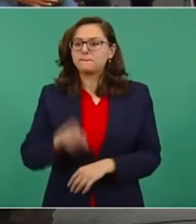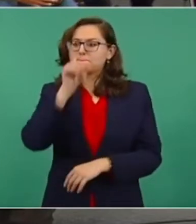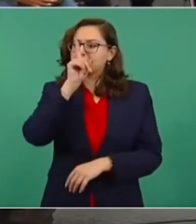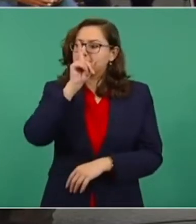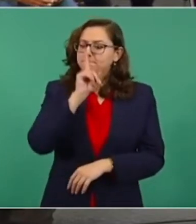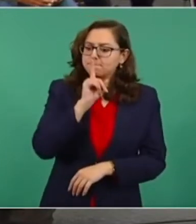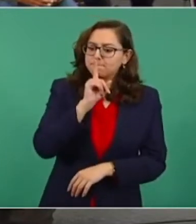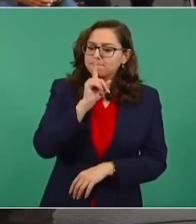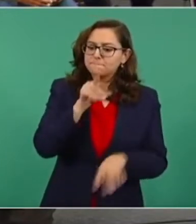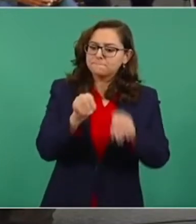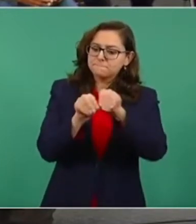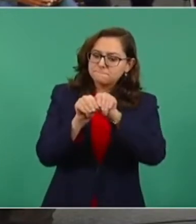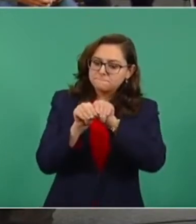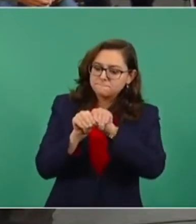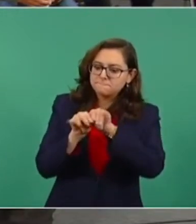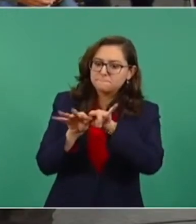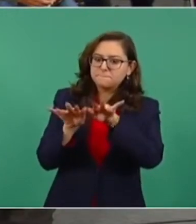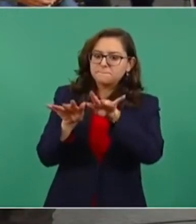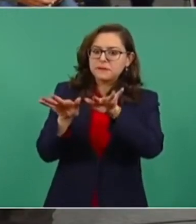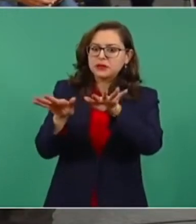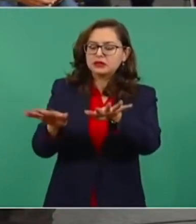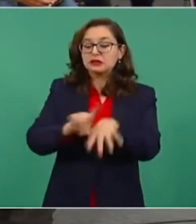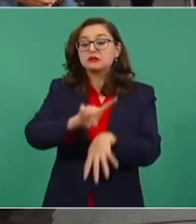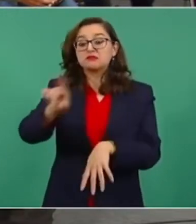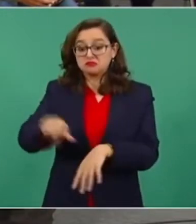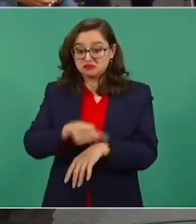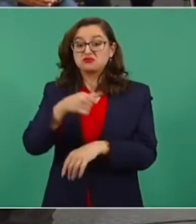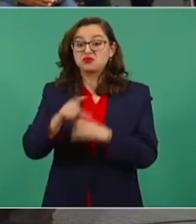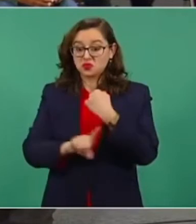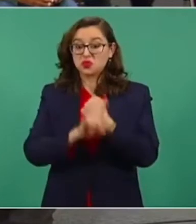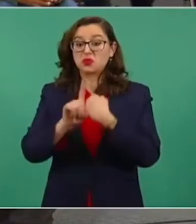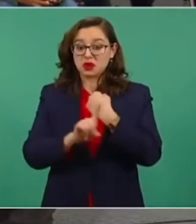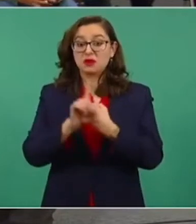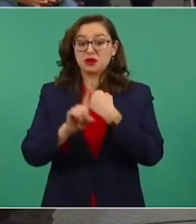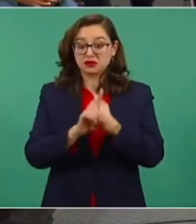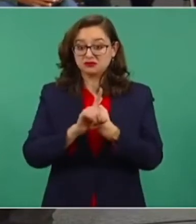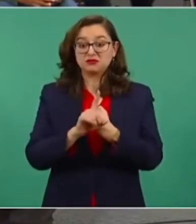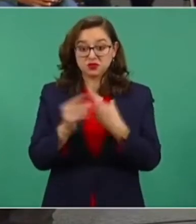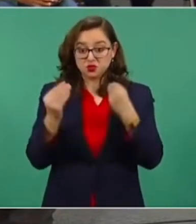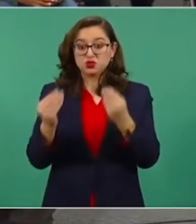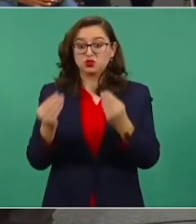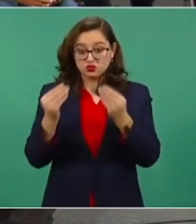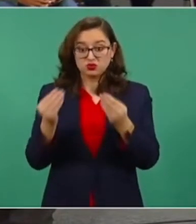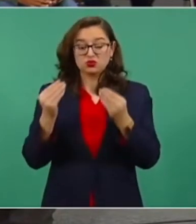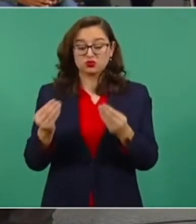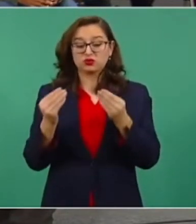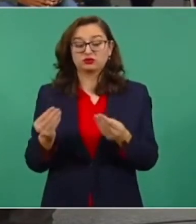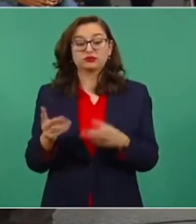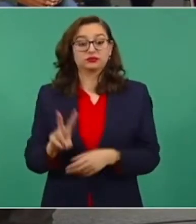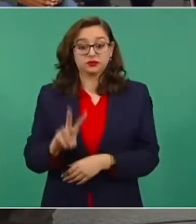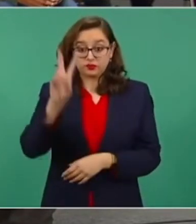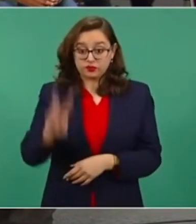y nosotros hemos desgraciadamente sido muy manchados desde que